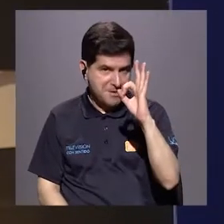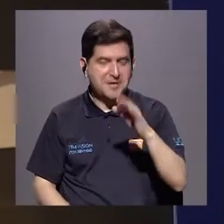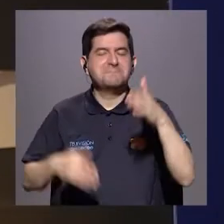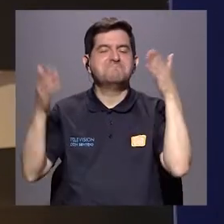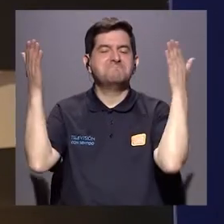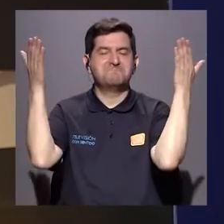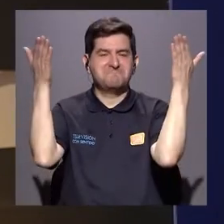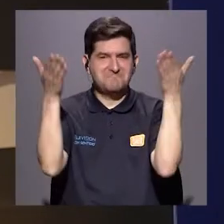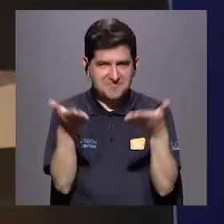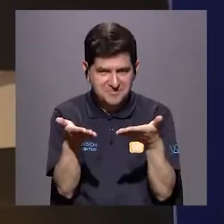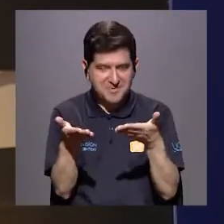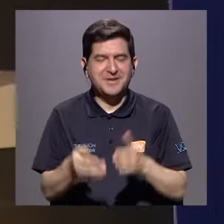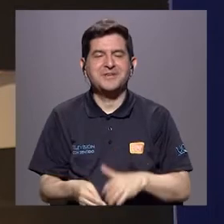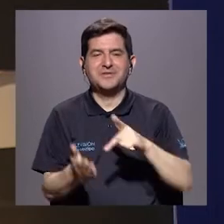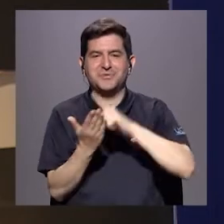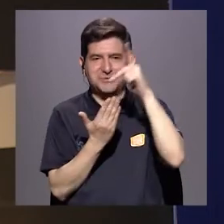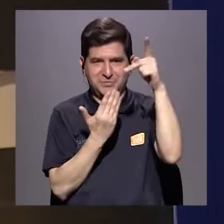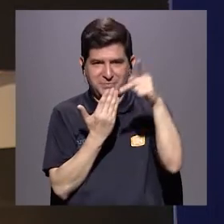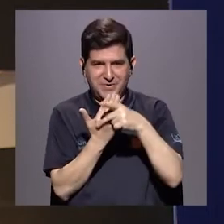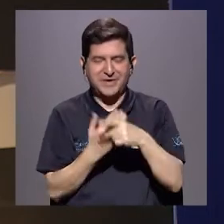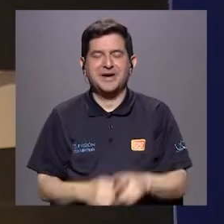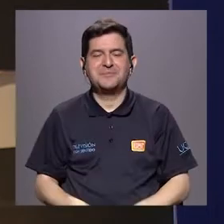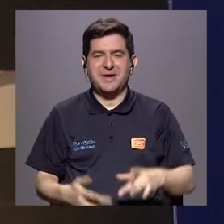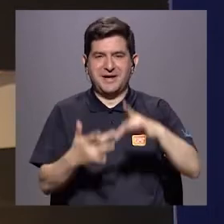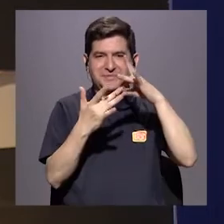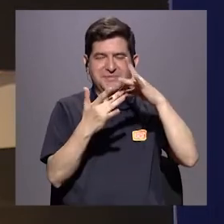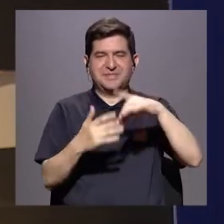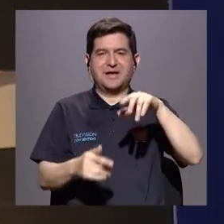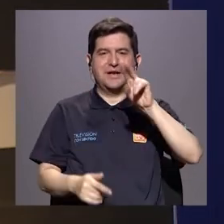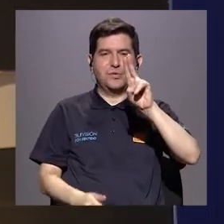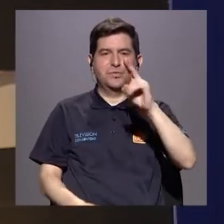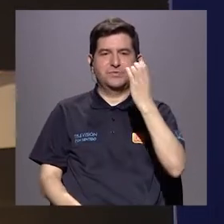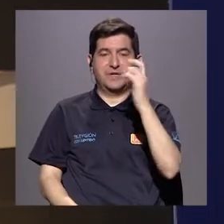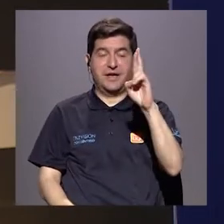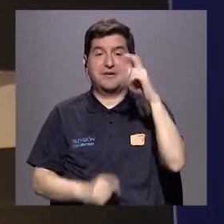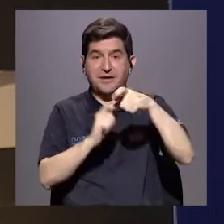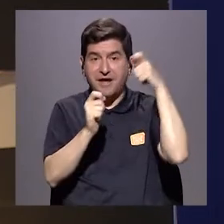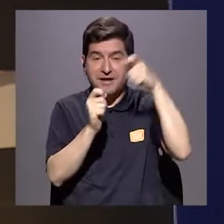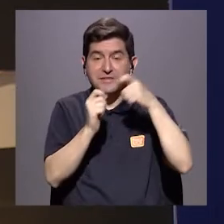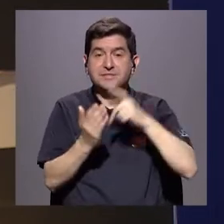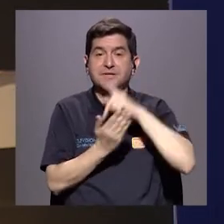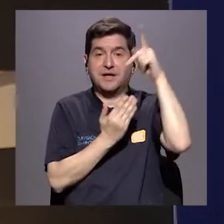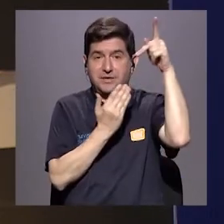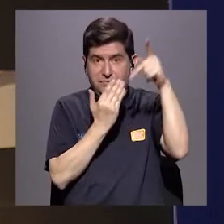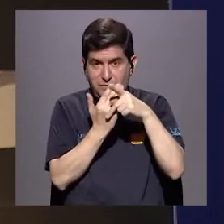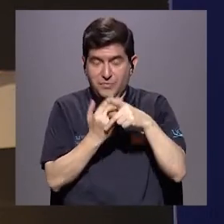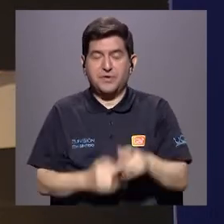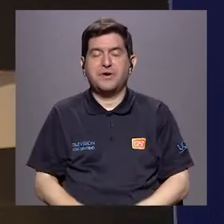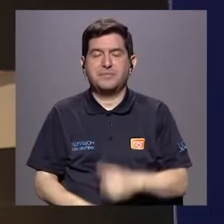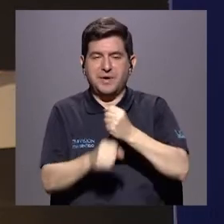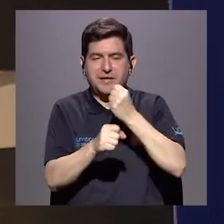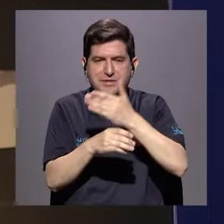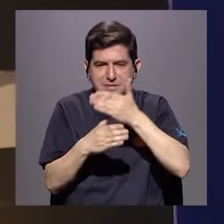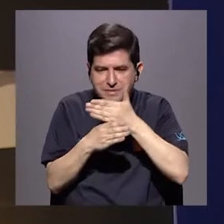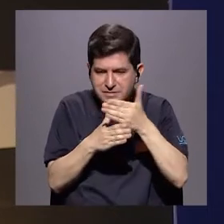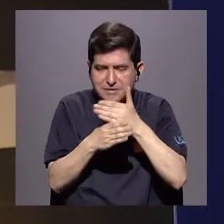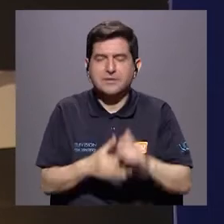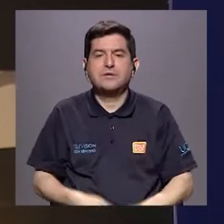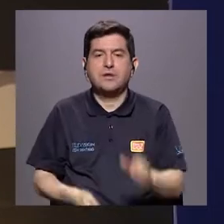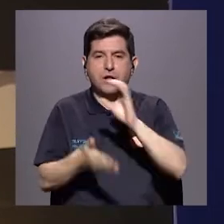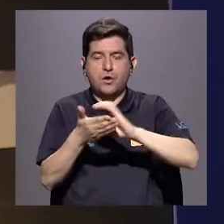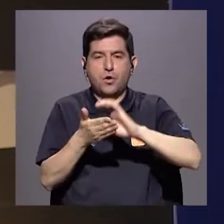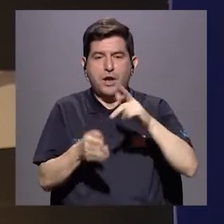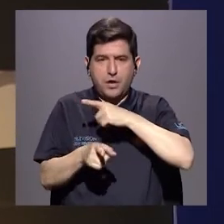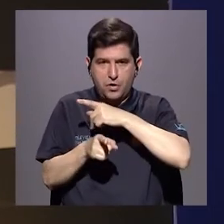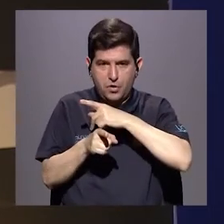Les doy una cordial bienvenida a este programa Especiales UCR, específicamente este programa está siendo coproducido por el